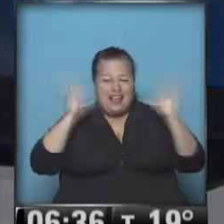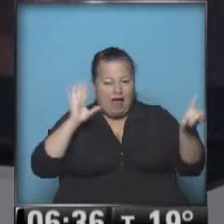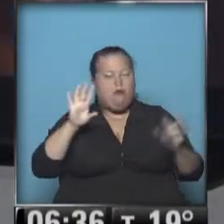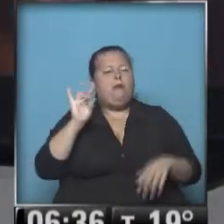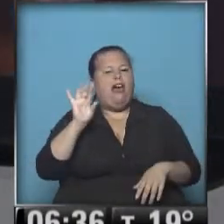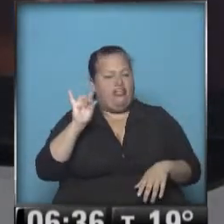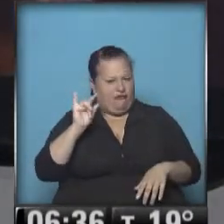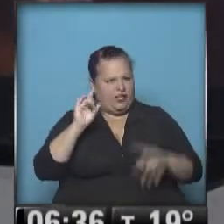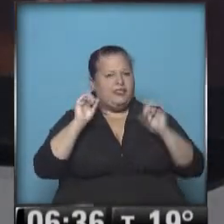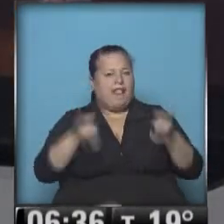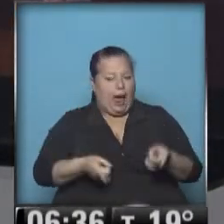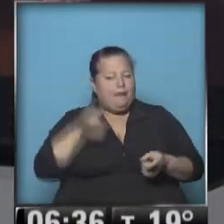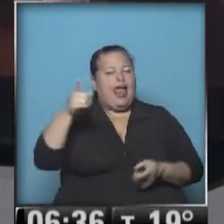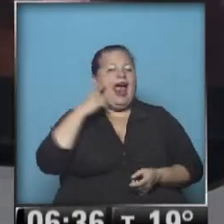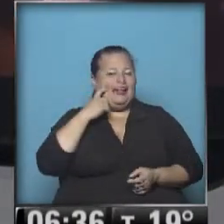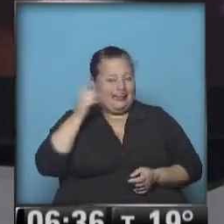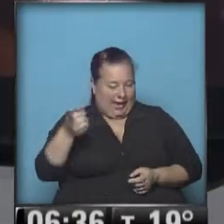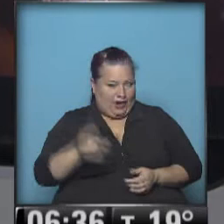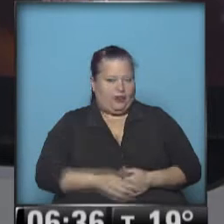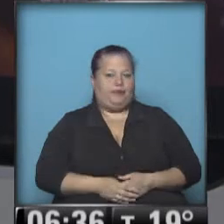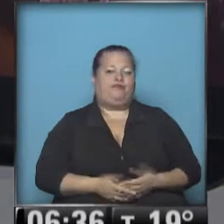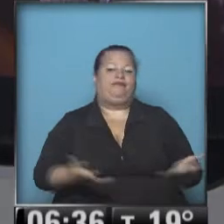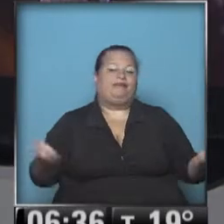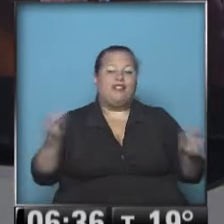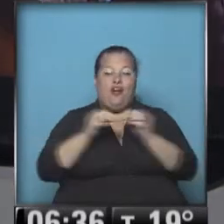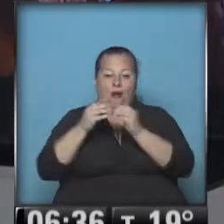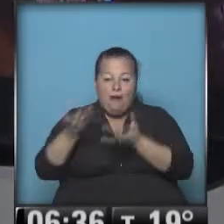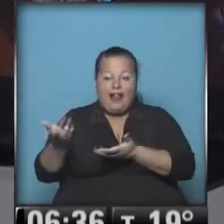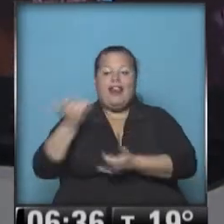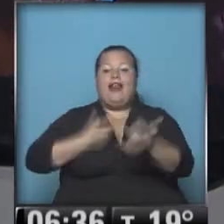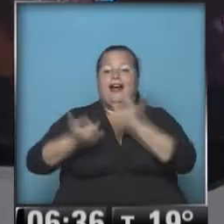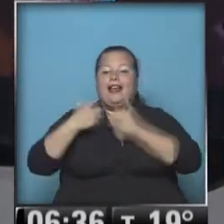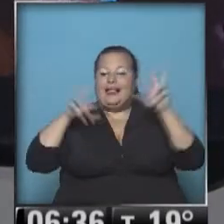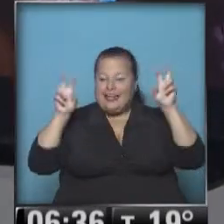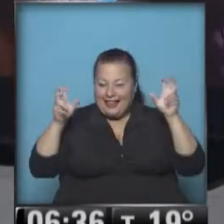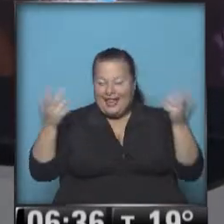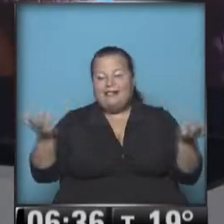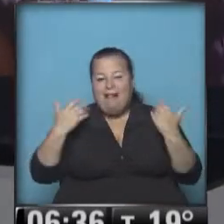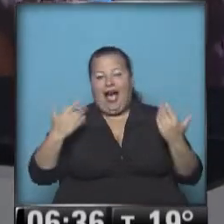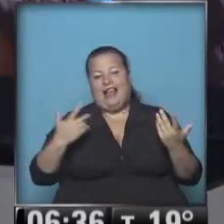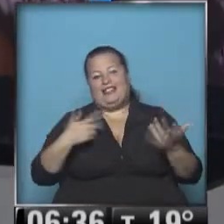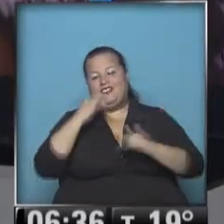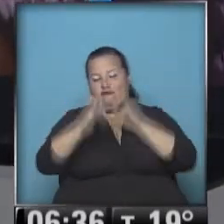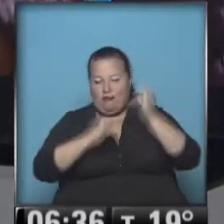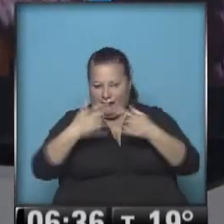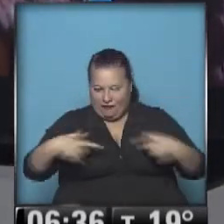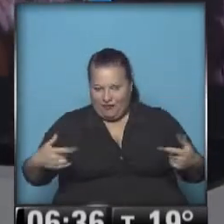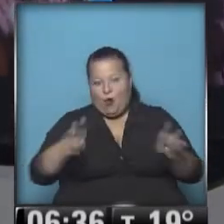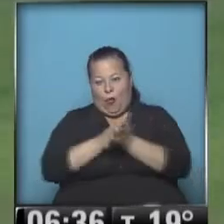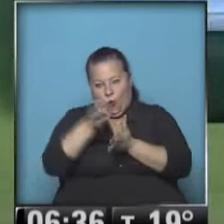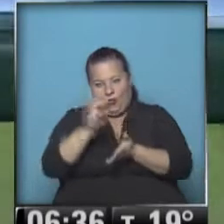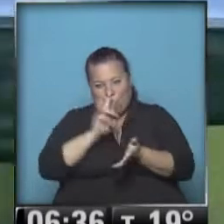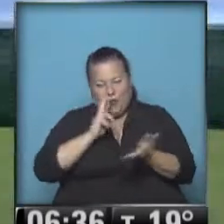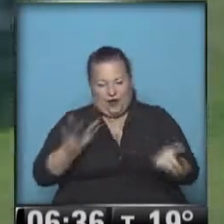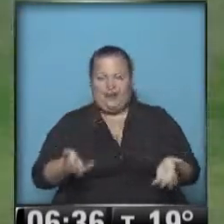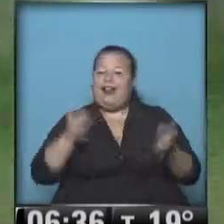complicarse también en Entre Ríos. Y, Cari, necesitamos títulos, necesitamos más información. Con vos, por